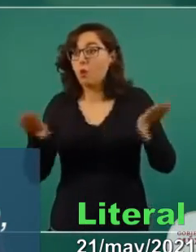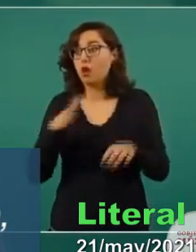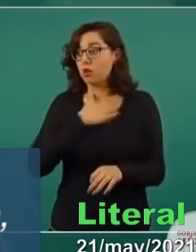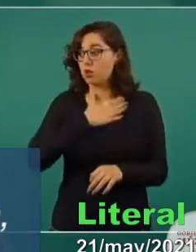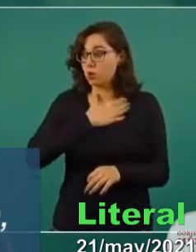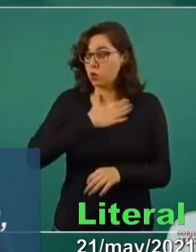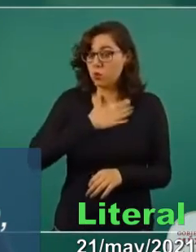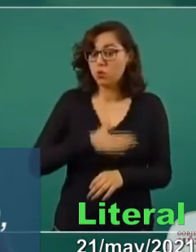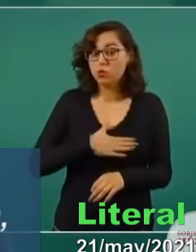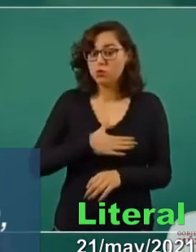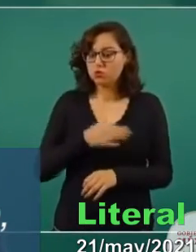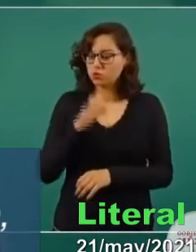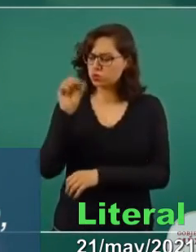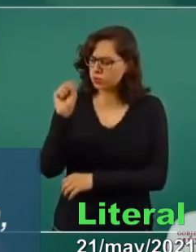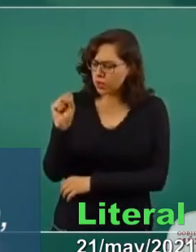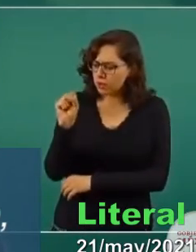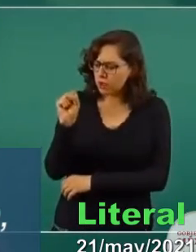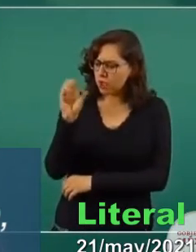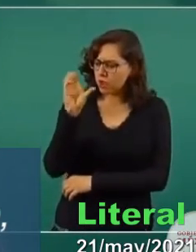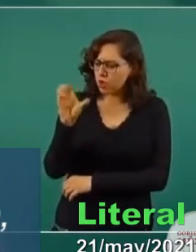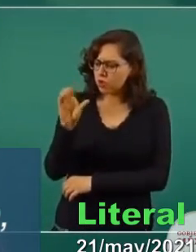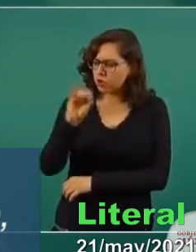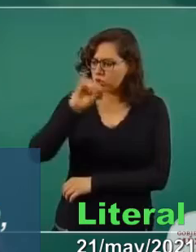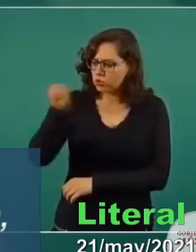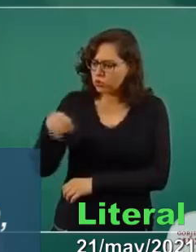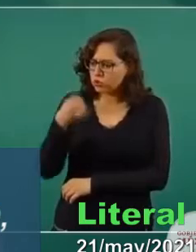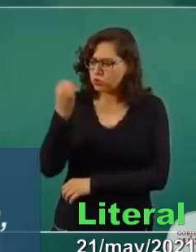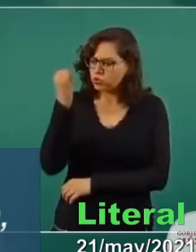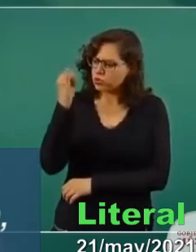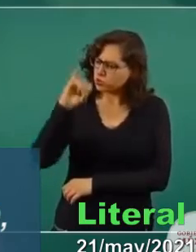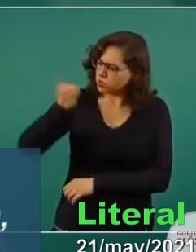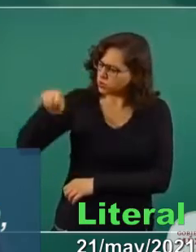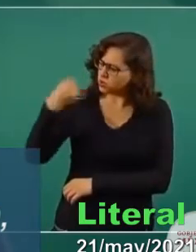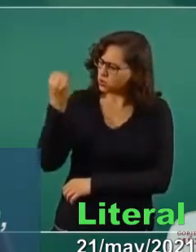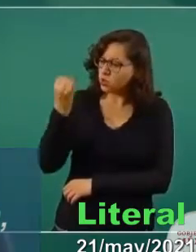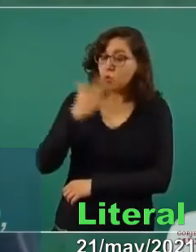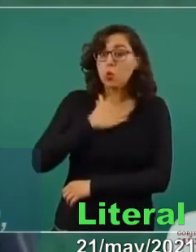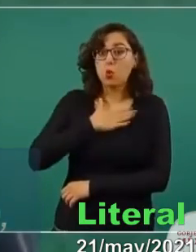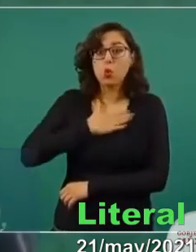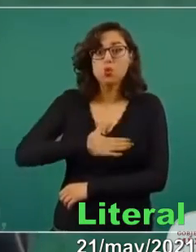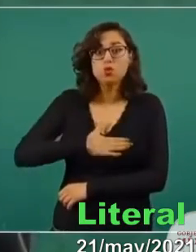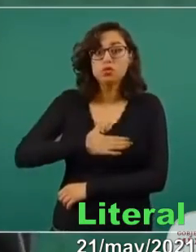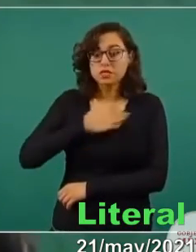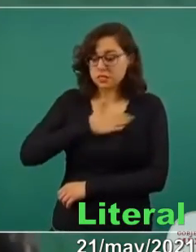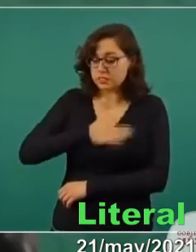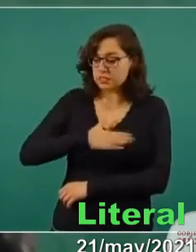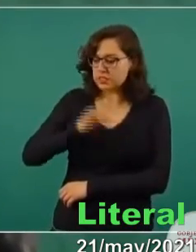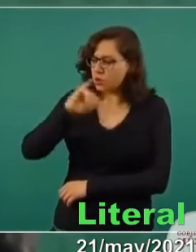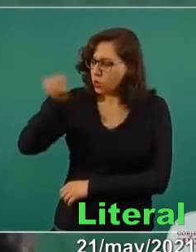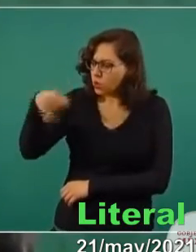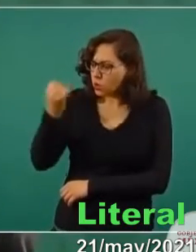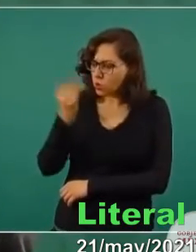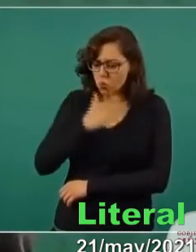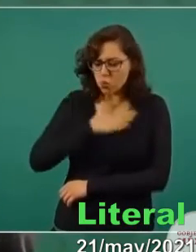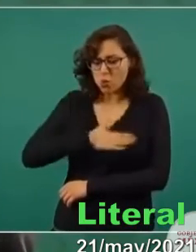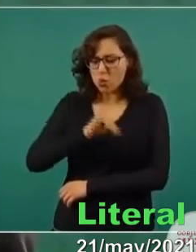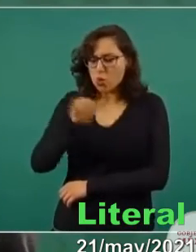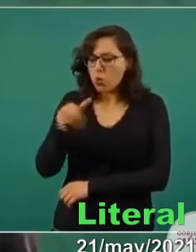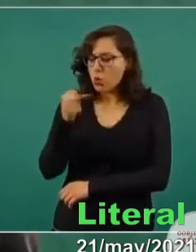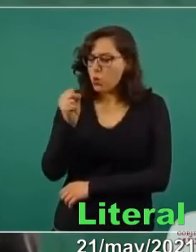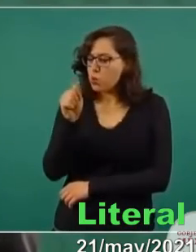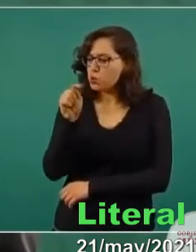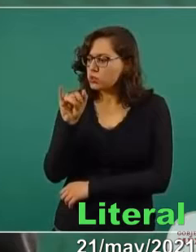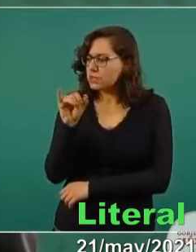Suprema Corte de Justicia, no Suprema Corte del Derecho, ni mucho menos Suprema Corte del